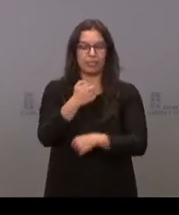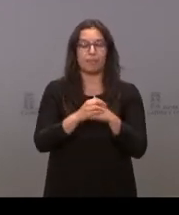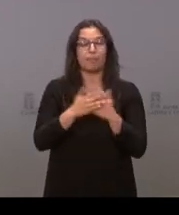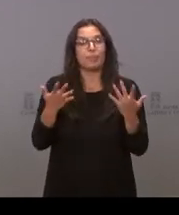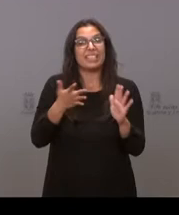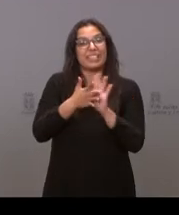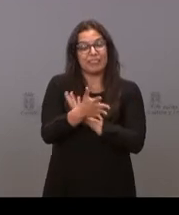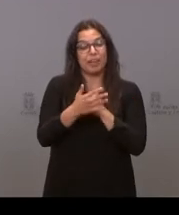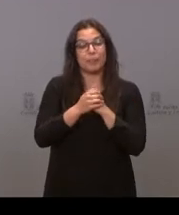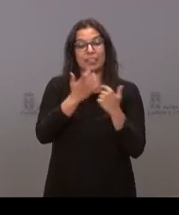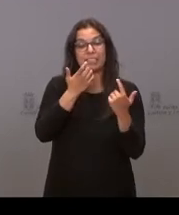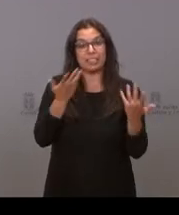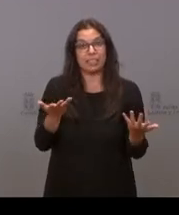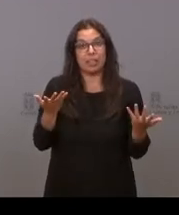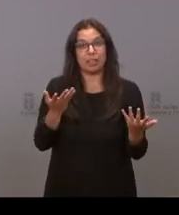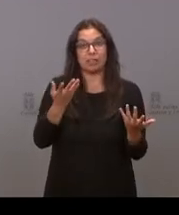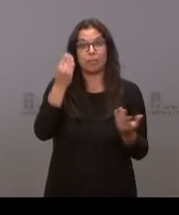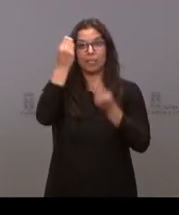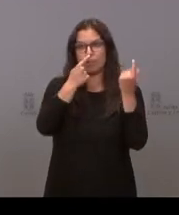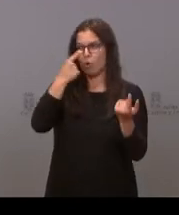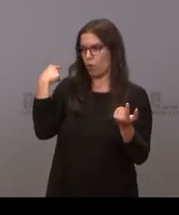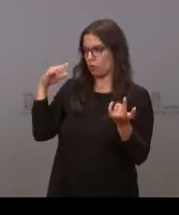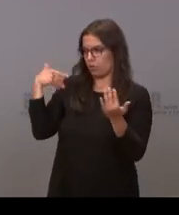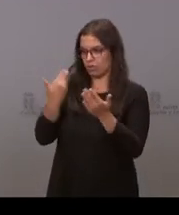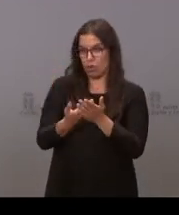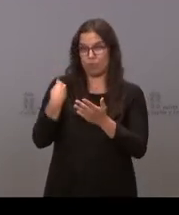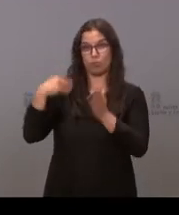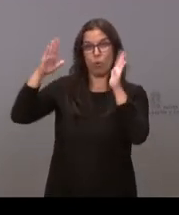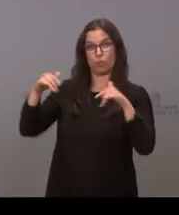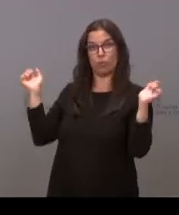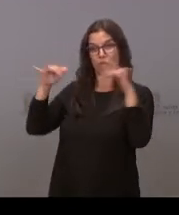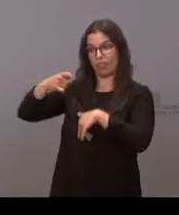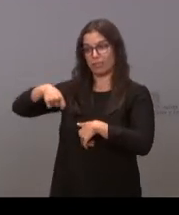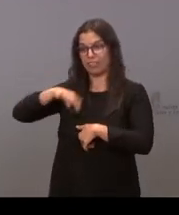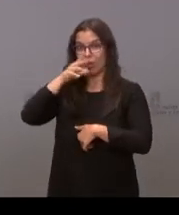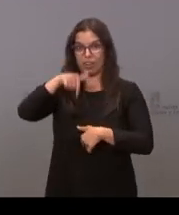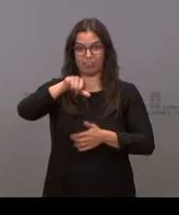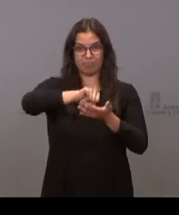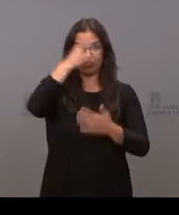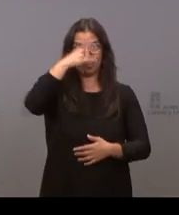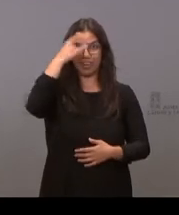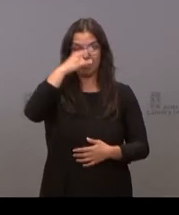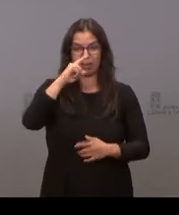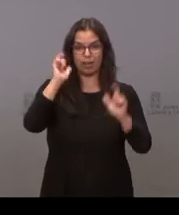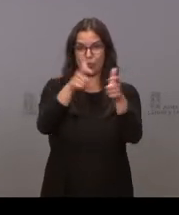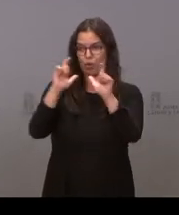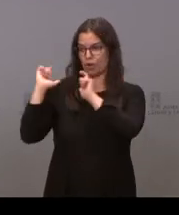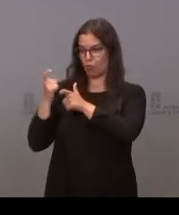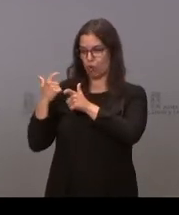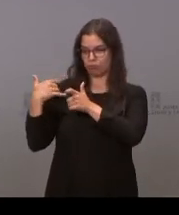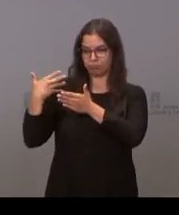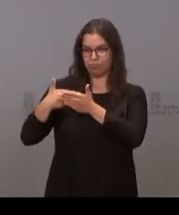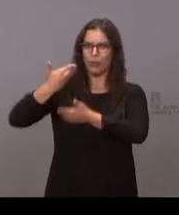es que si miramos de 12 meses a esta parte, de esa millán de la Cogolla a Salamanca, de estas dos conferencias de presidentes, creo que hemos